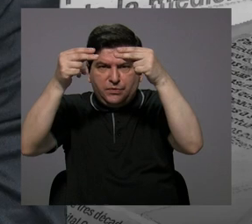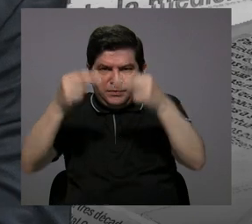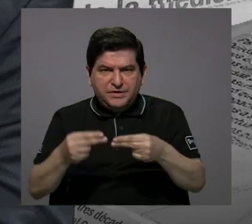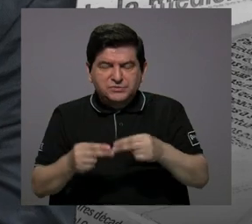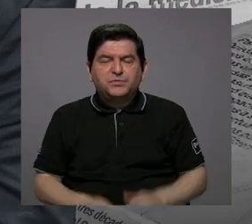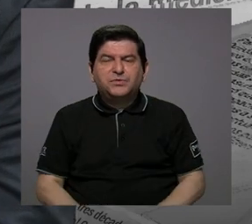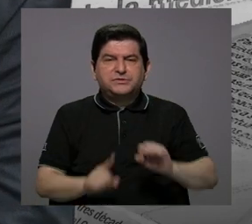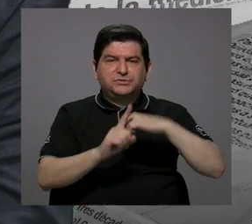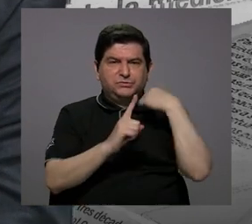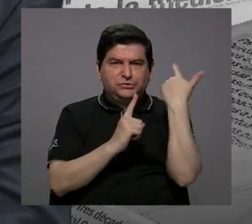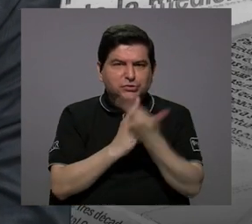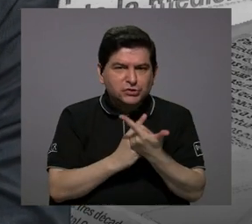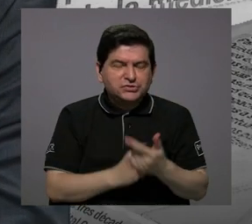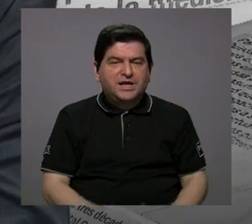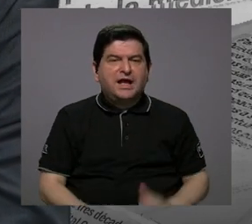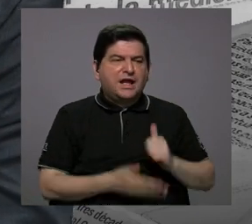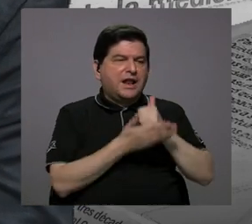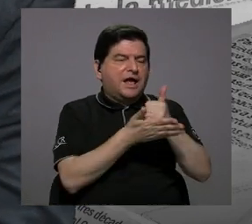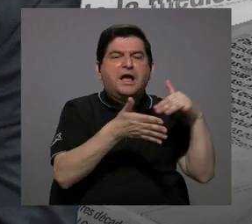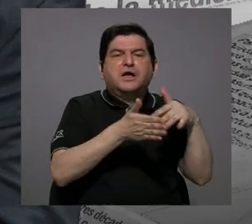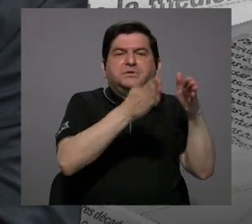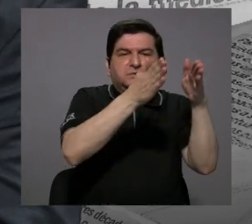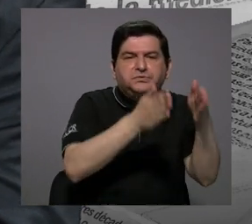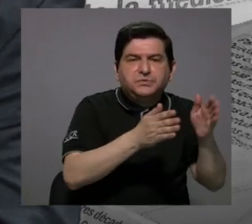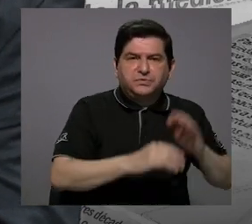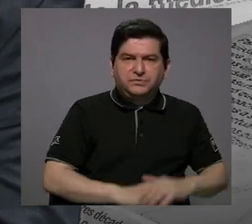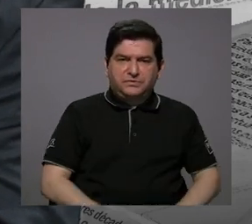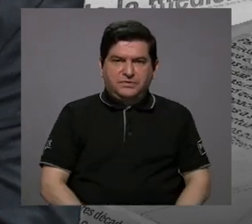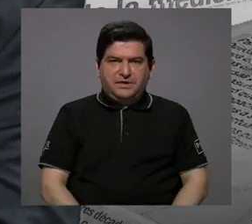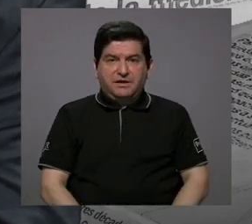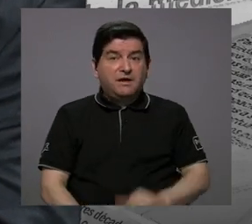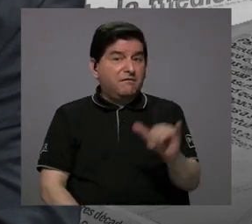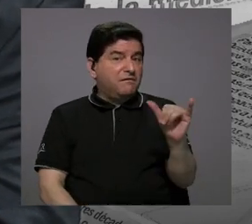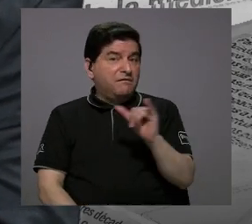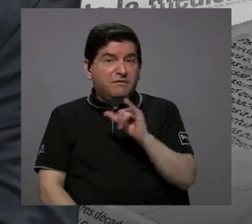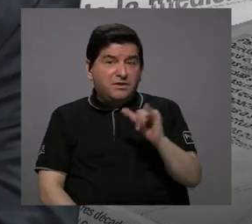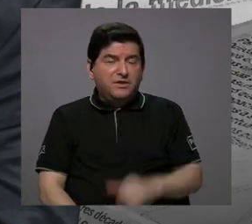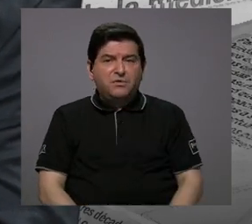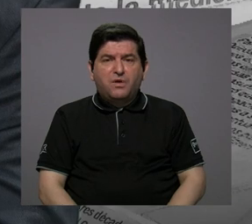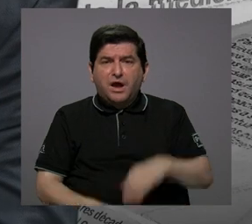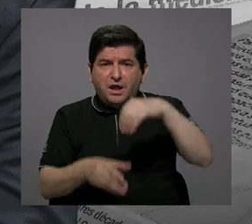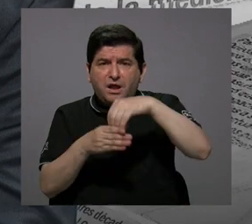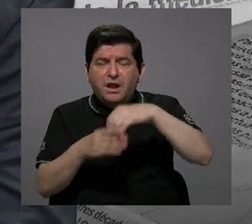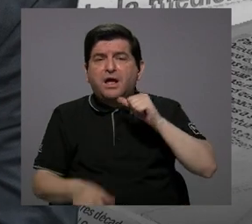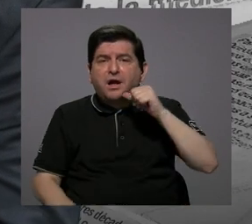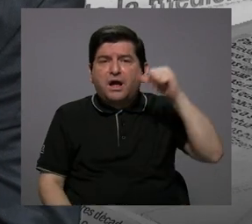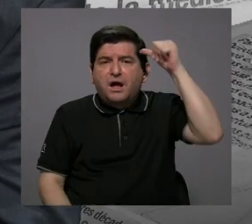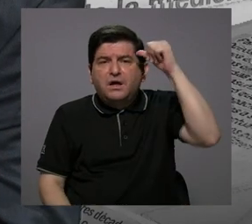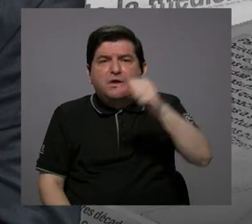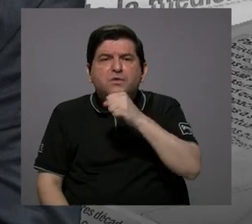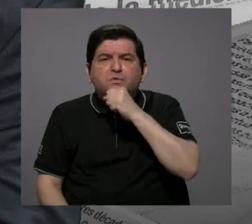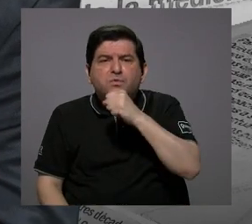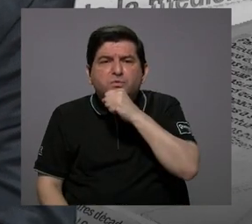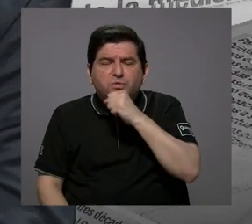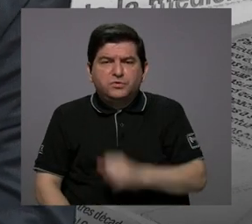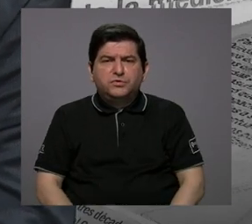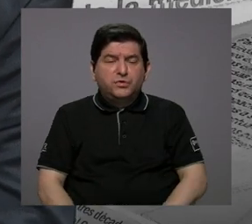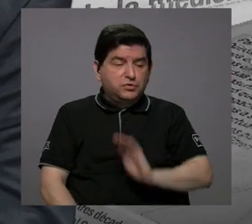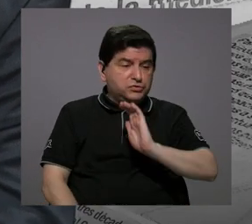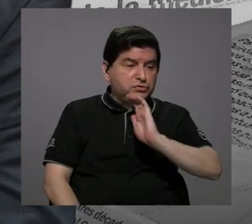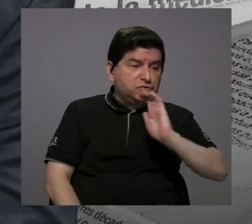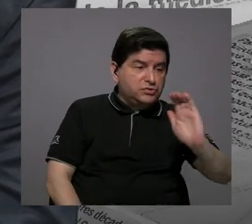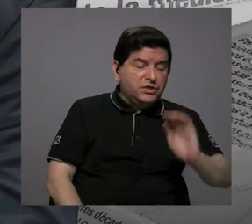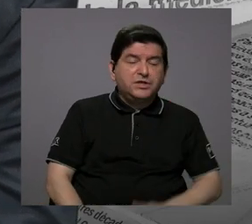sociales, tanto en becas estudiantiles como en el aporte para adultos mayores, niños